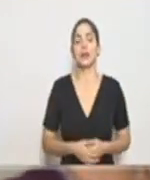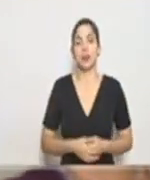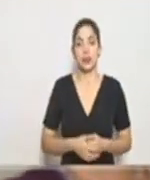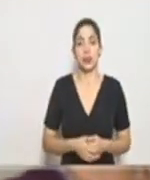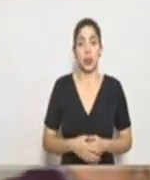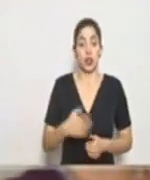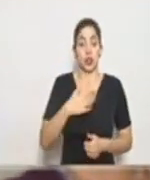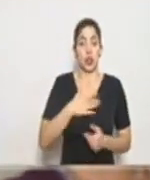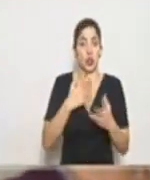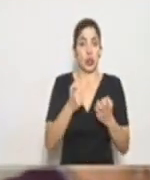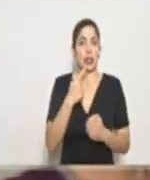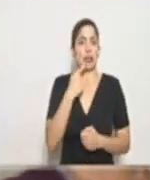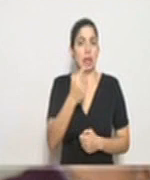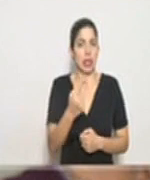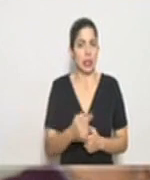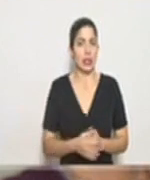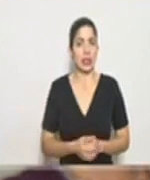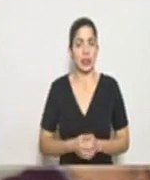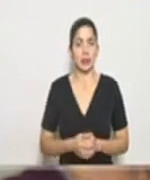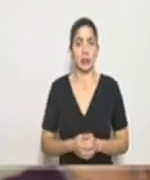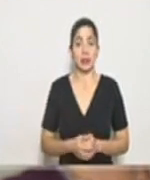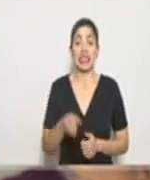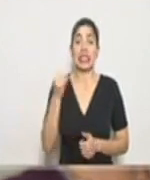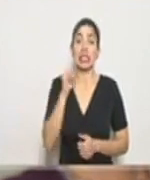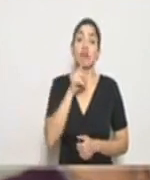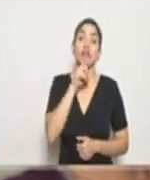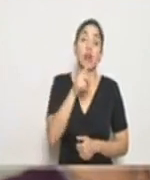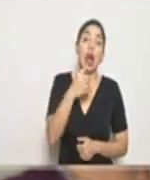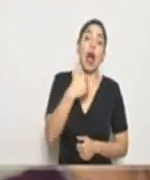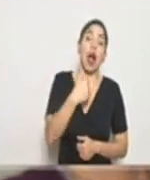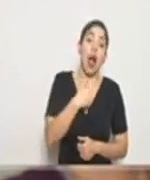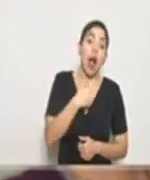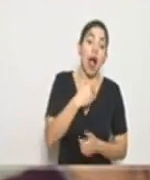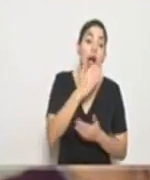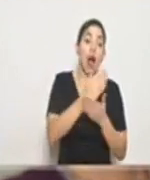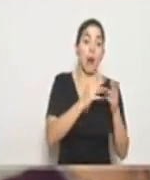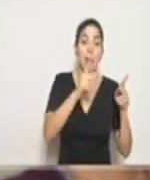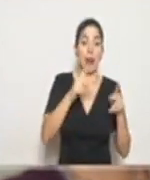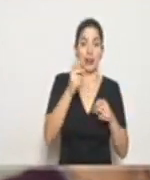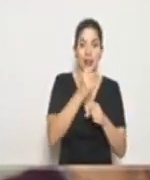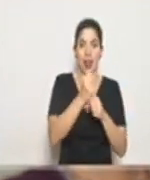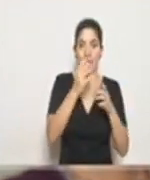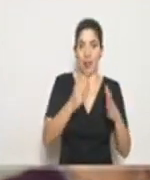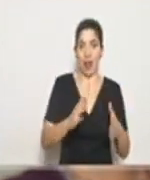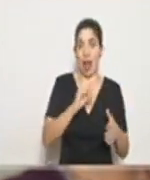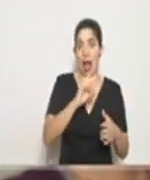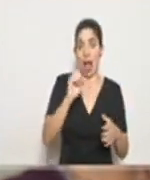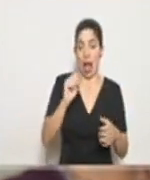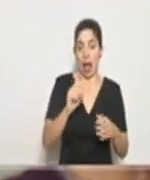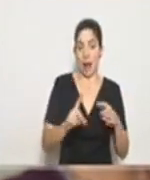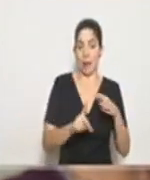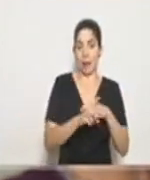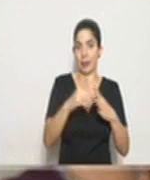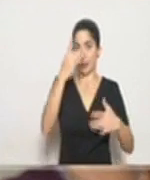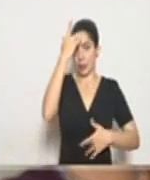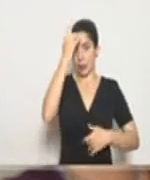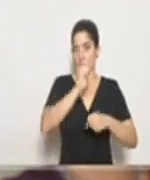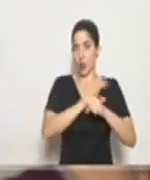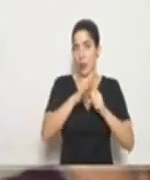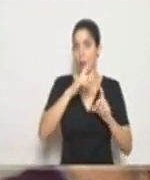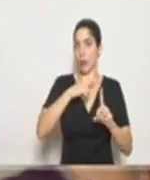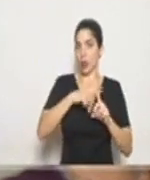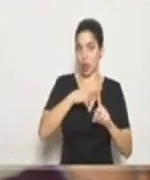Yo quiero decir que, si bien hay funcionarios de la caja, que han salido diagnosticados positivos,